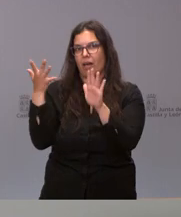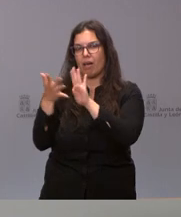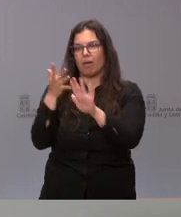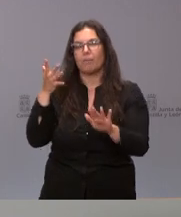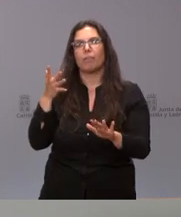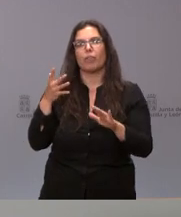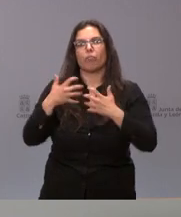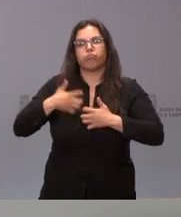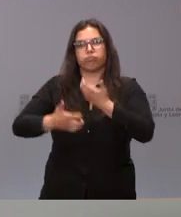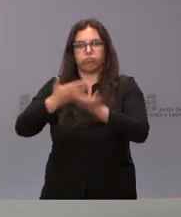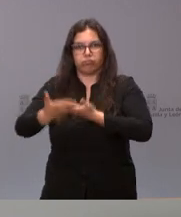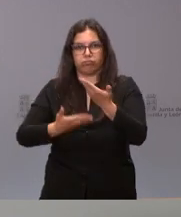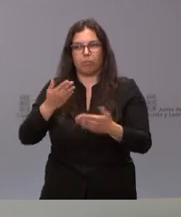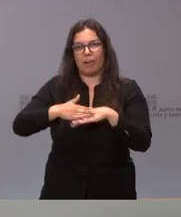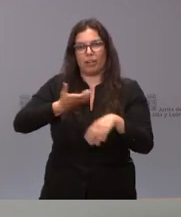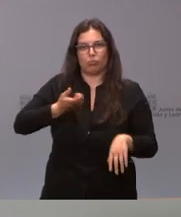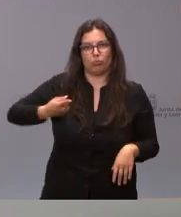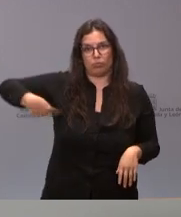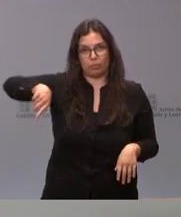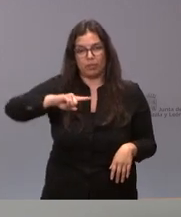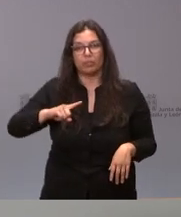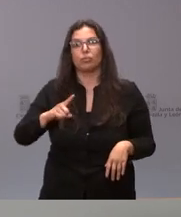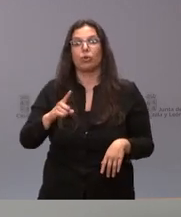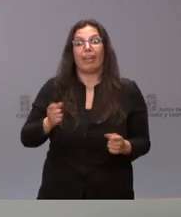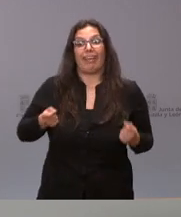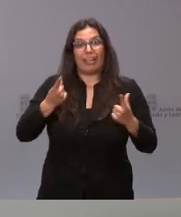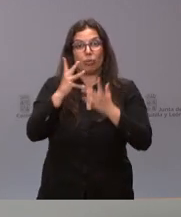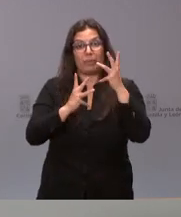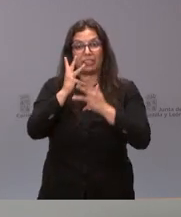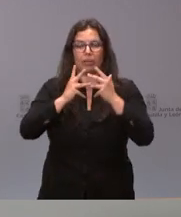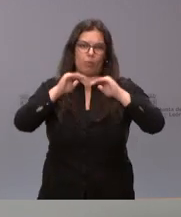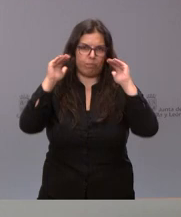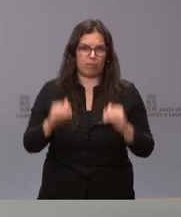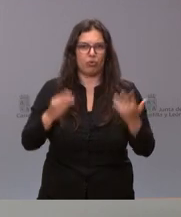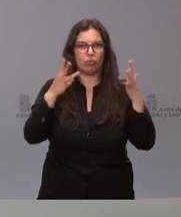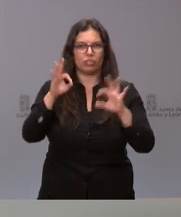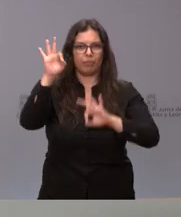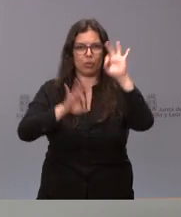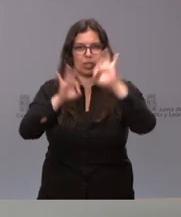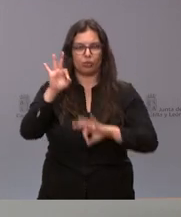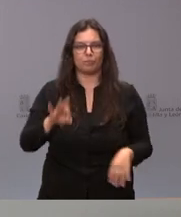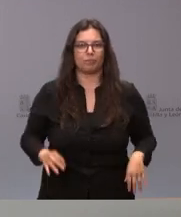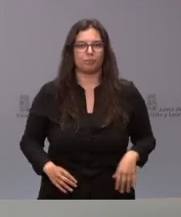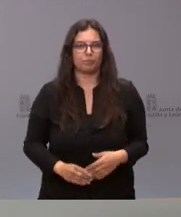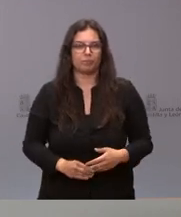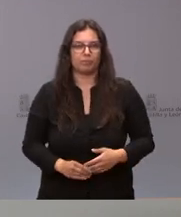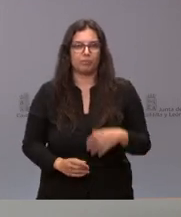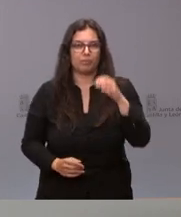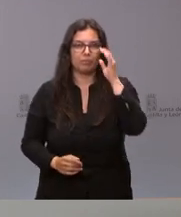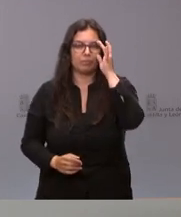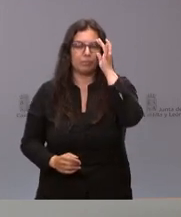entrada en funcionamiento de estas plazas y reduce, como les digo, el coste administrativo en un 80%. Esto,